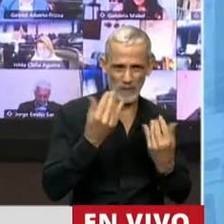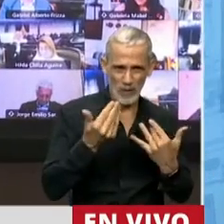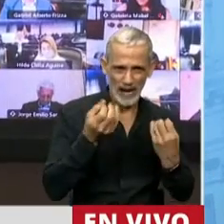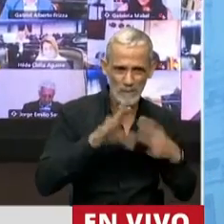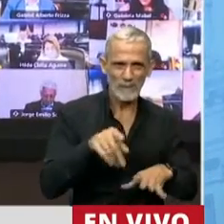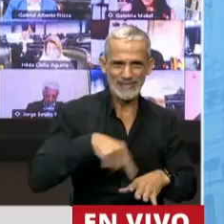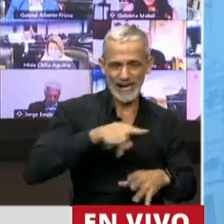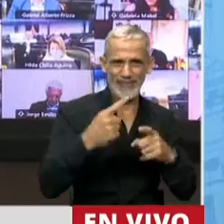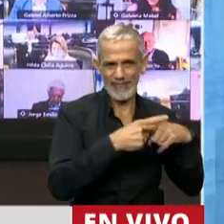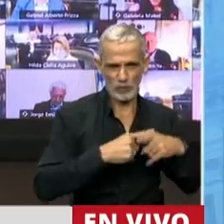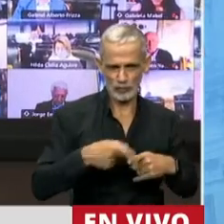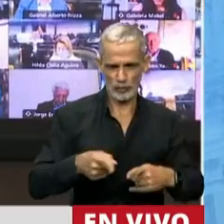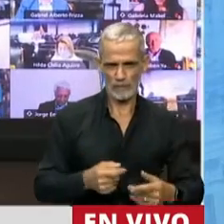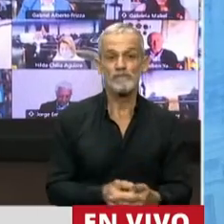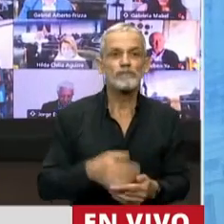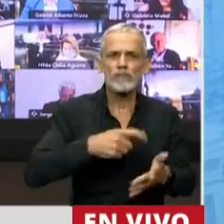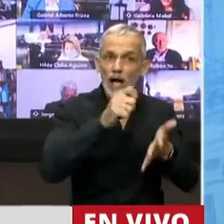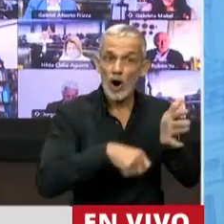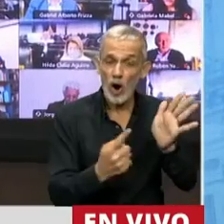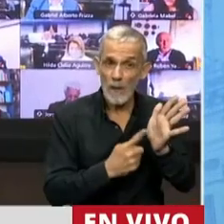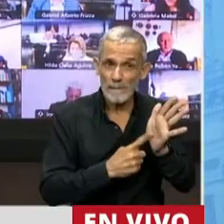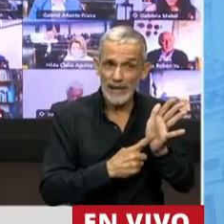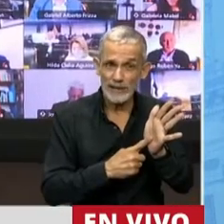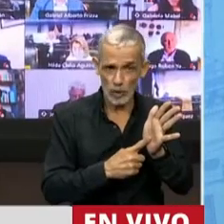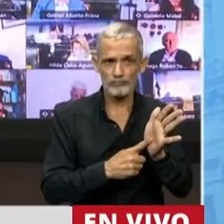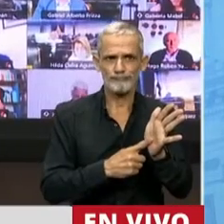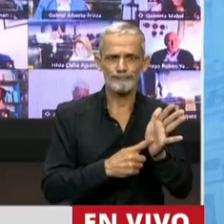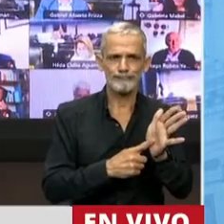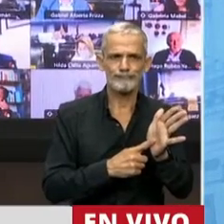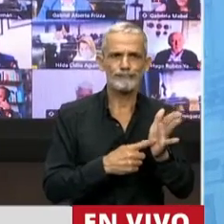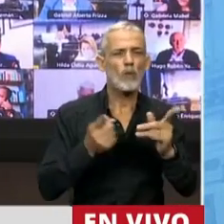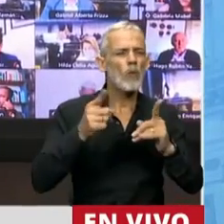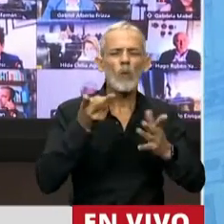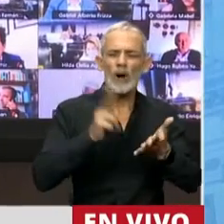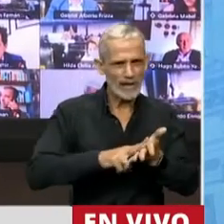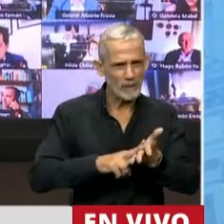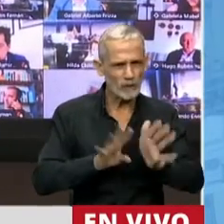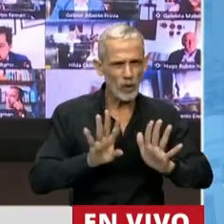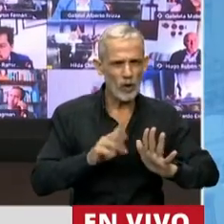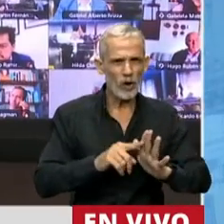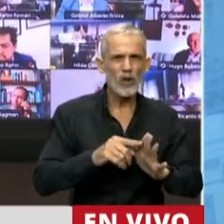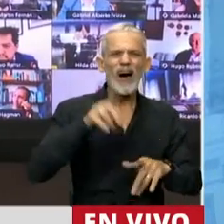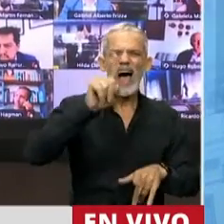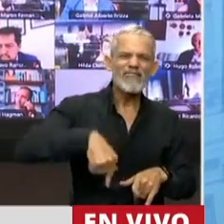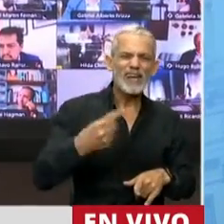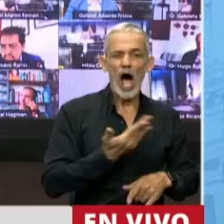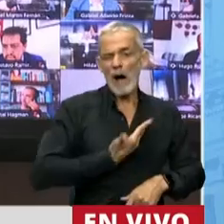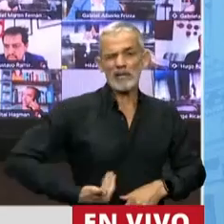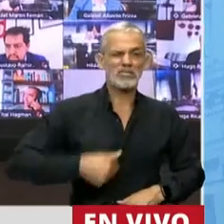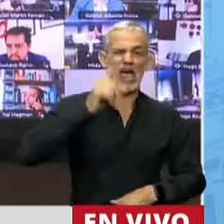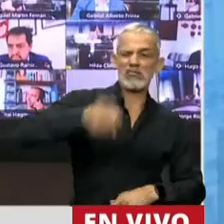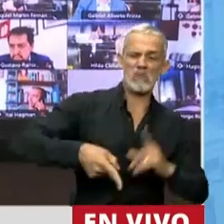discusión. Y este convenio, señor presidente, que vuelvo a reiterar, no es el fruto de un presidente